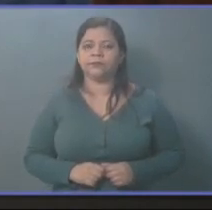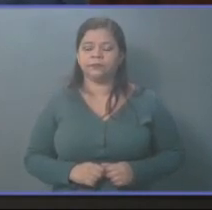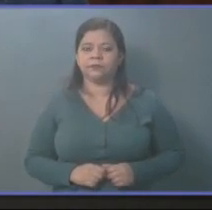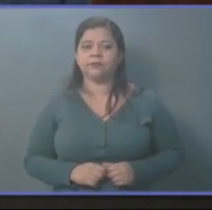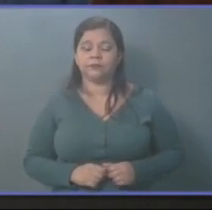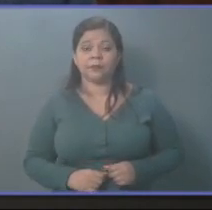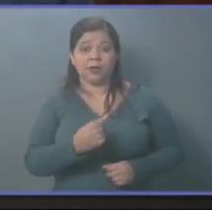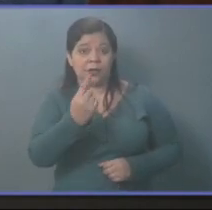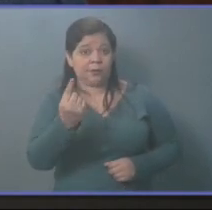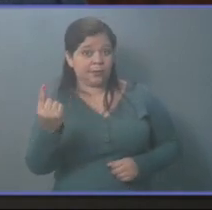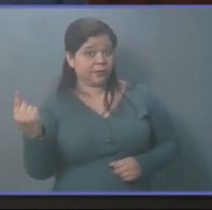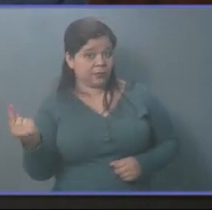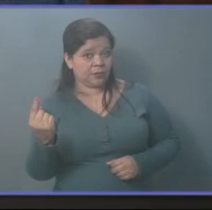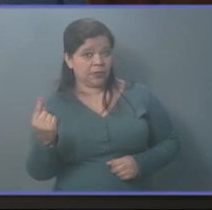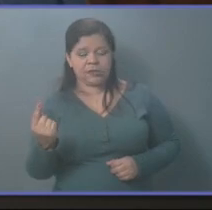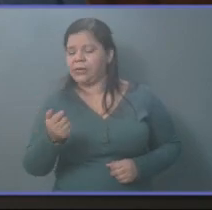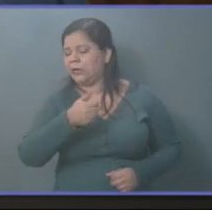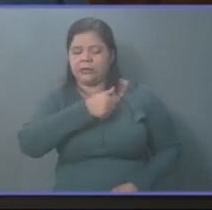los irresponsables